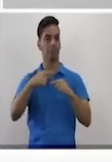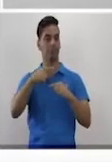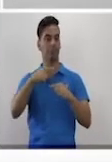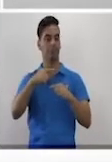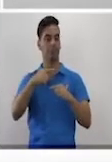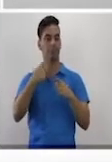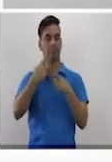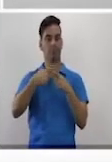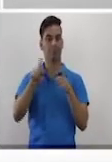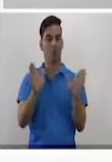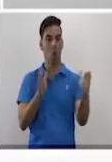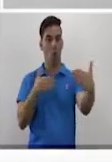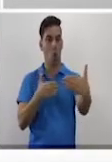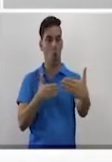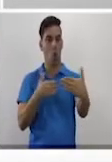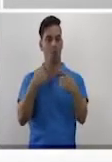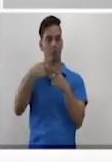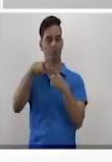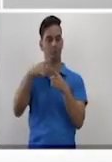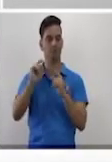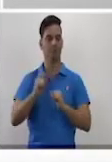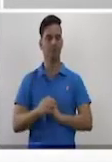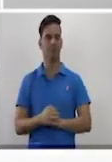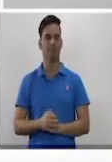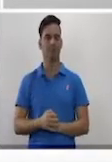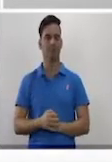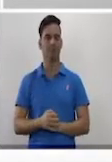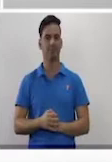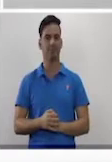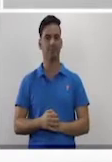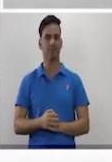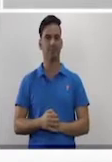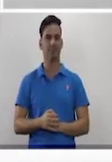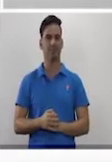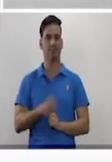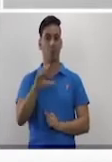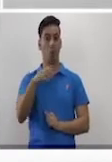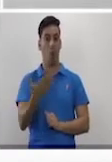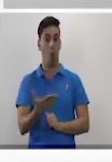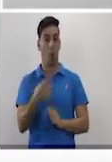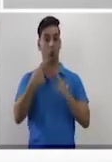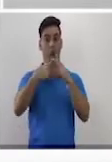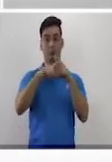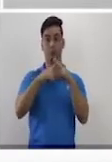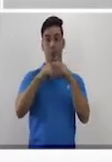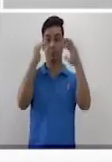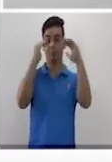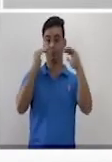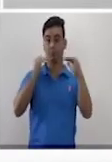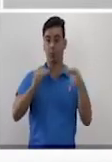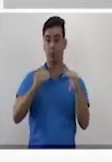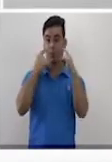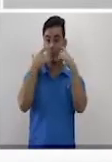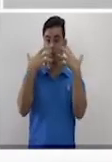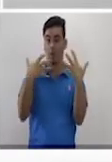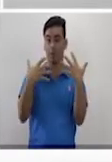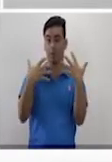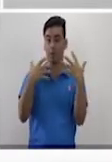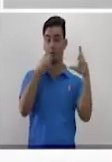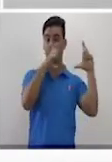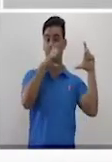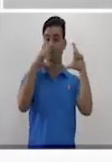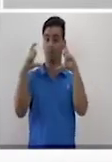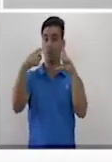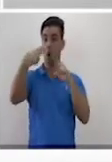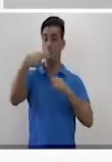Las operaciones fundamentales con los polinomios y monomios. O sea, la adición, la